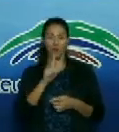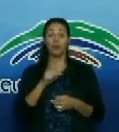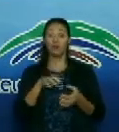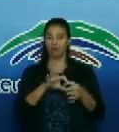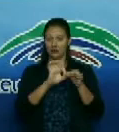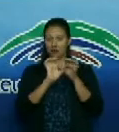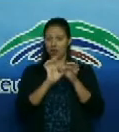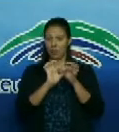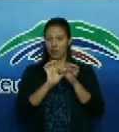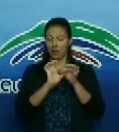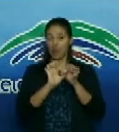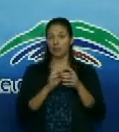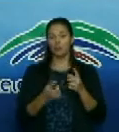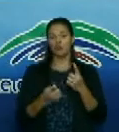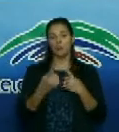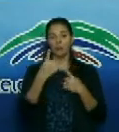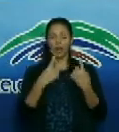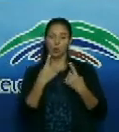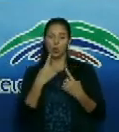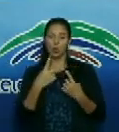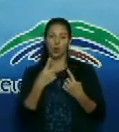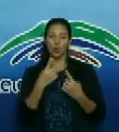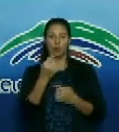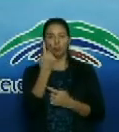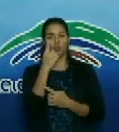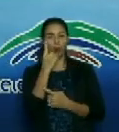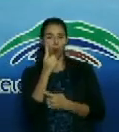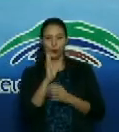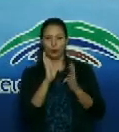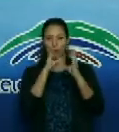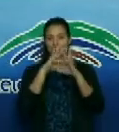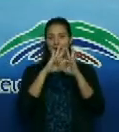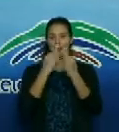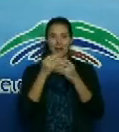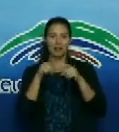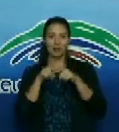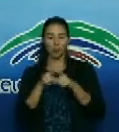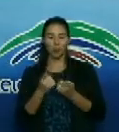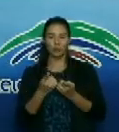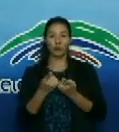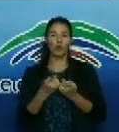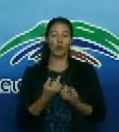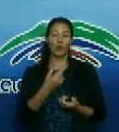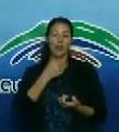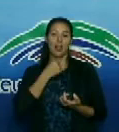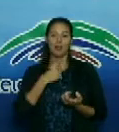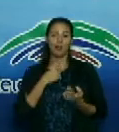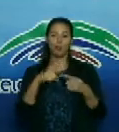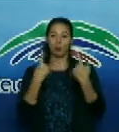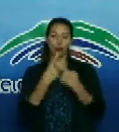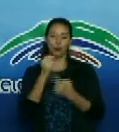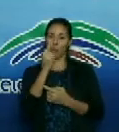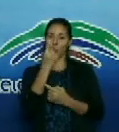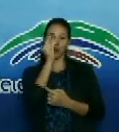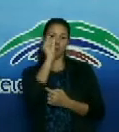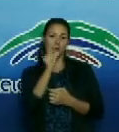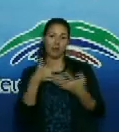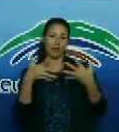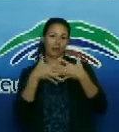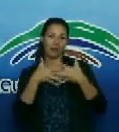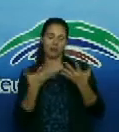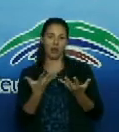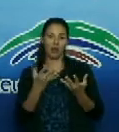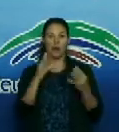allí tenían que estar aislados fuera de su familia y creo que las únicas personas que podíamos dar el apoyo éramos nosotros